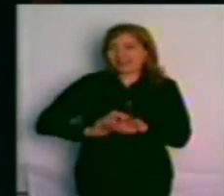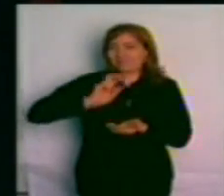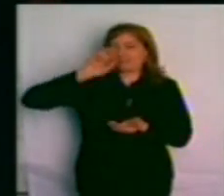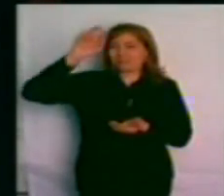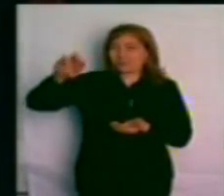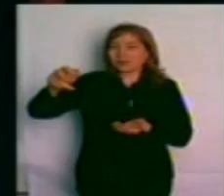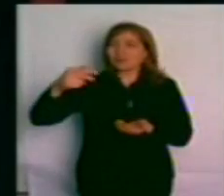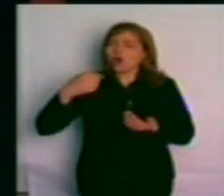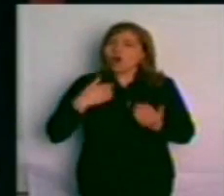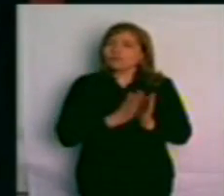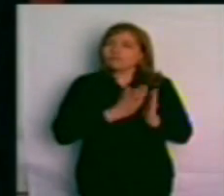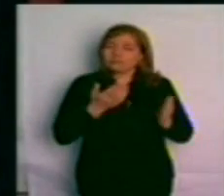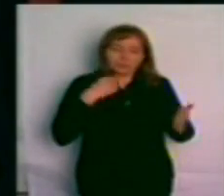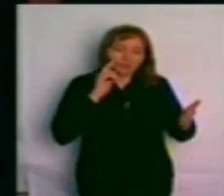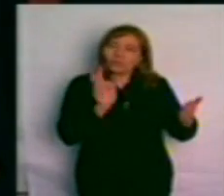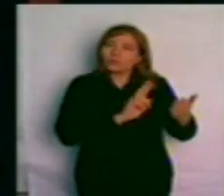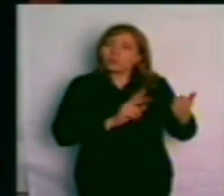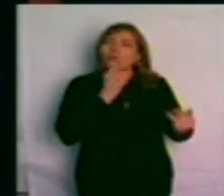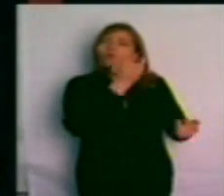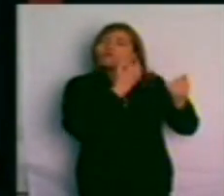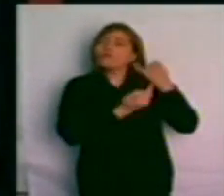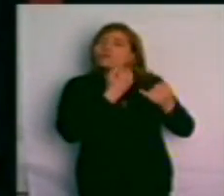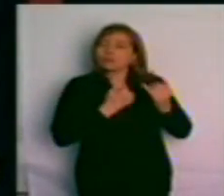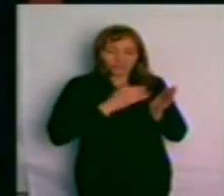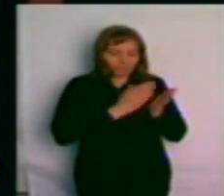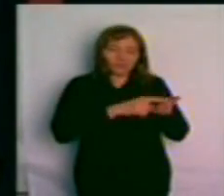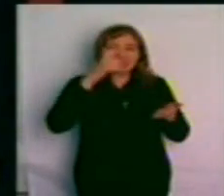con mucha alegría un informe de la Cepal